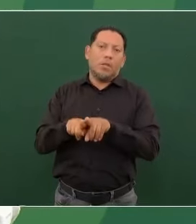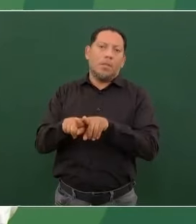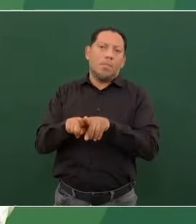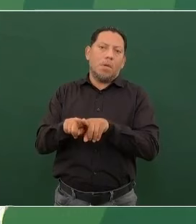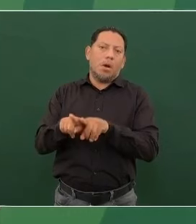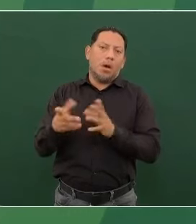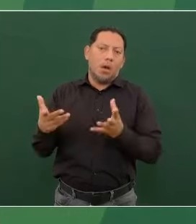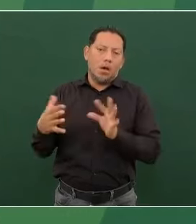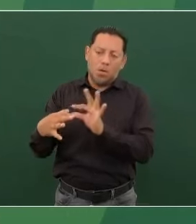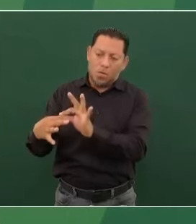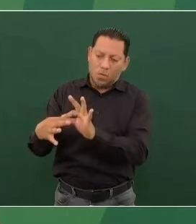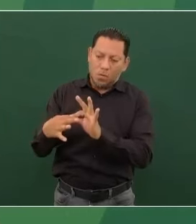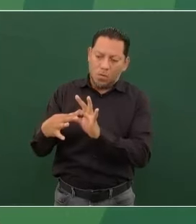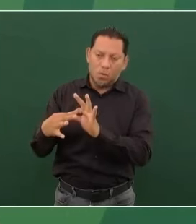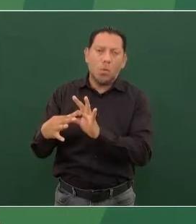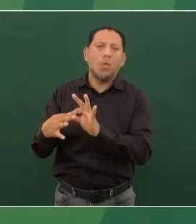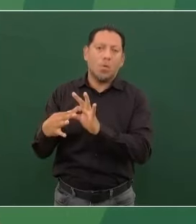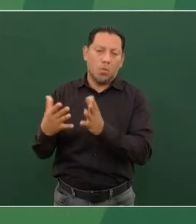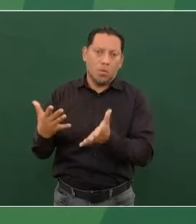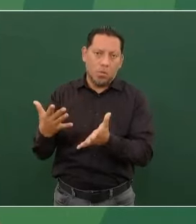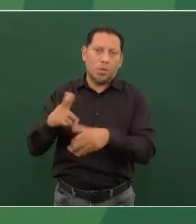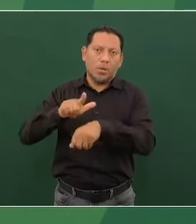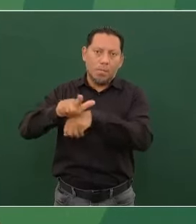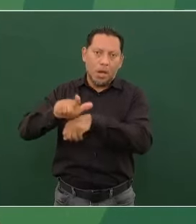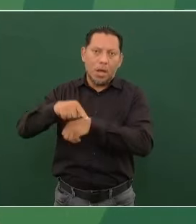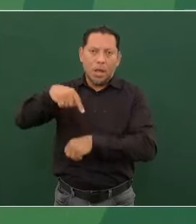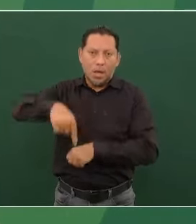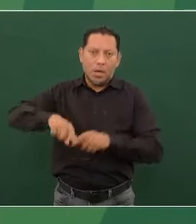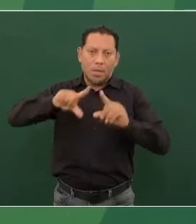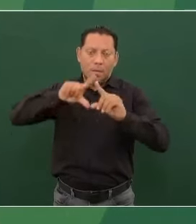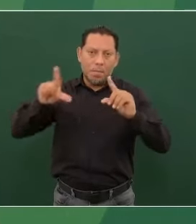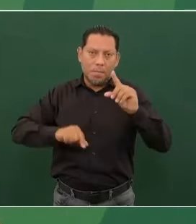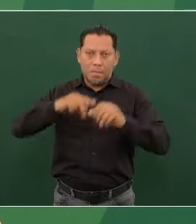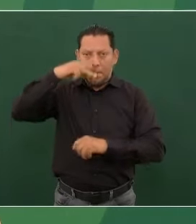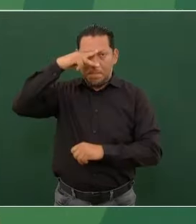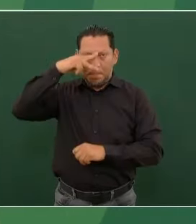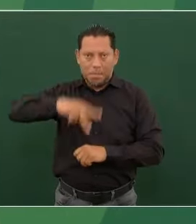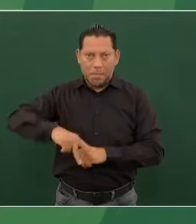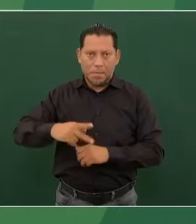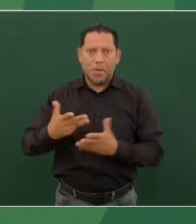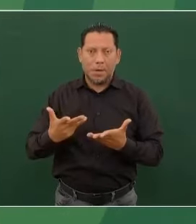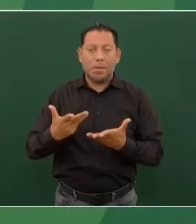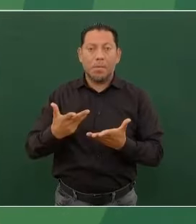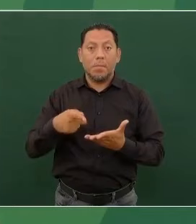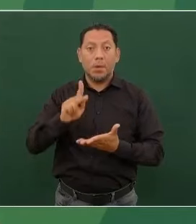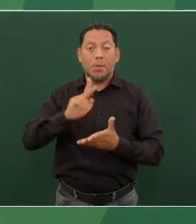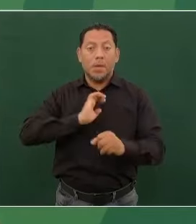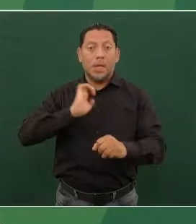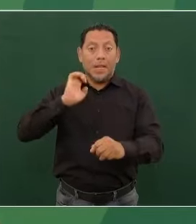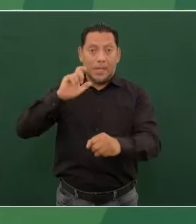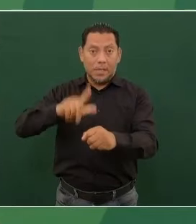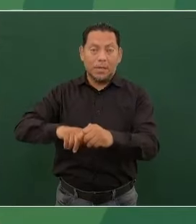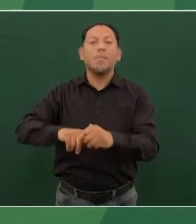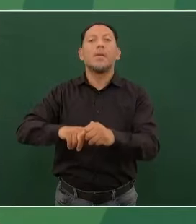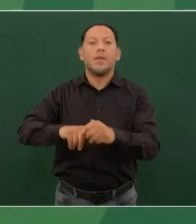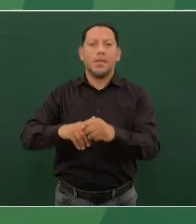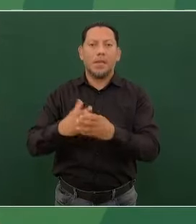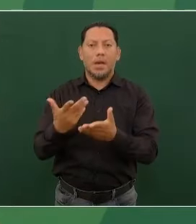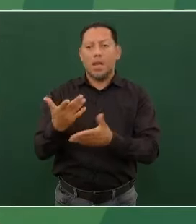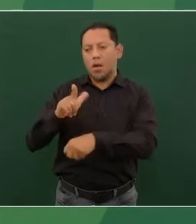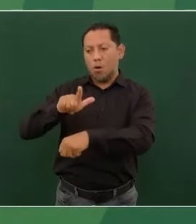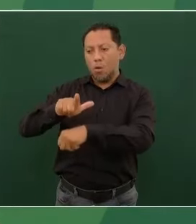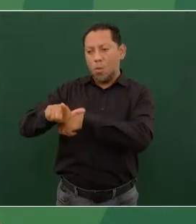pueblo guatemalteco y el pueblo mexicano, y en especial el pueblo